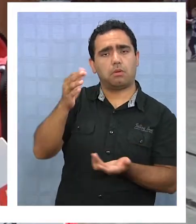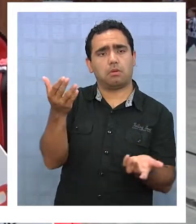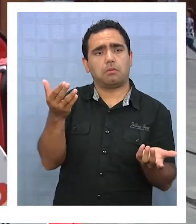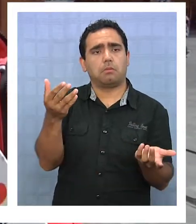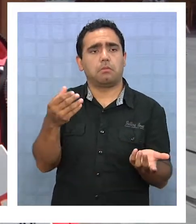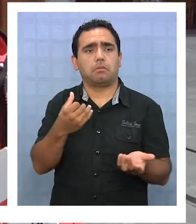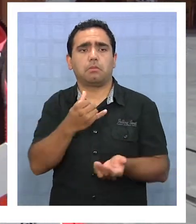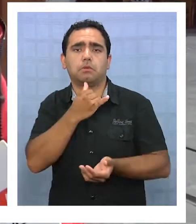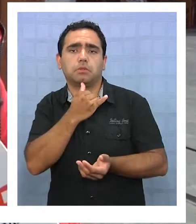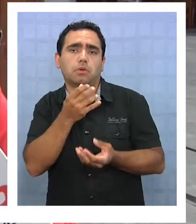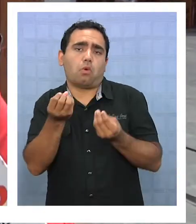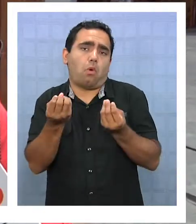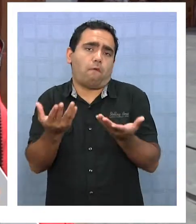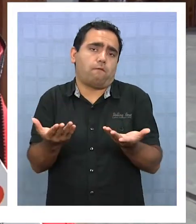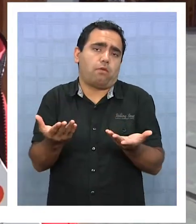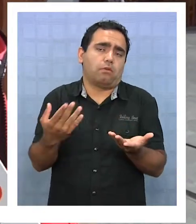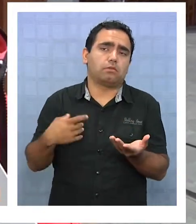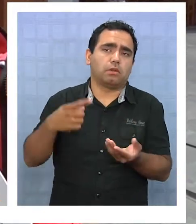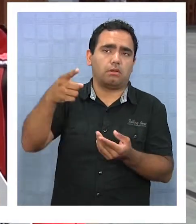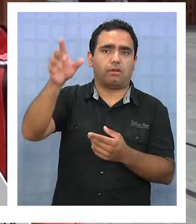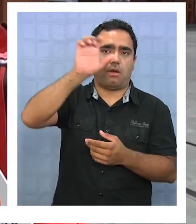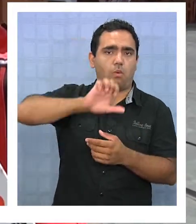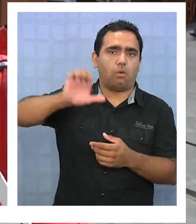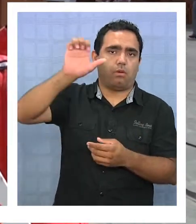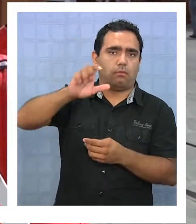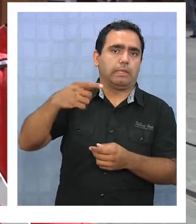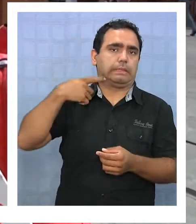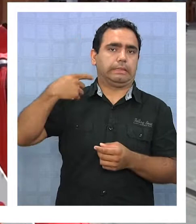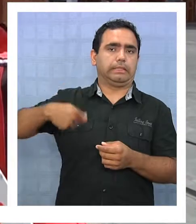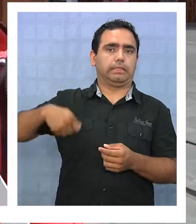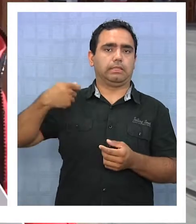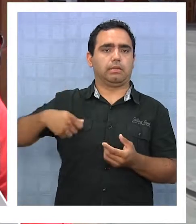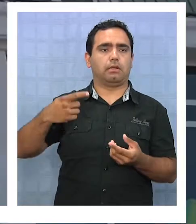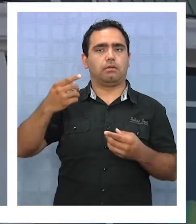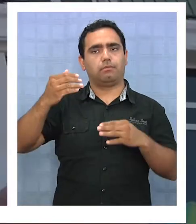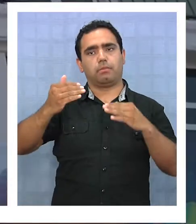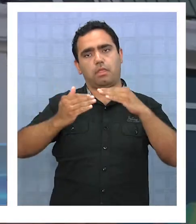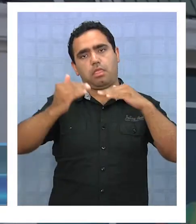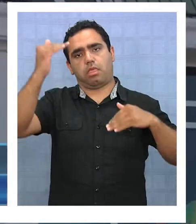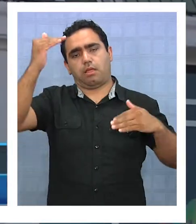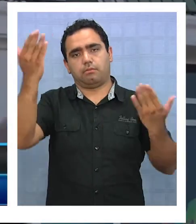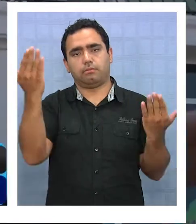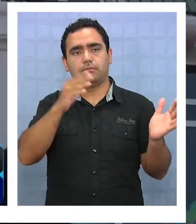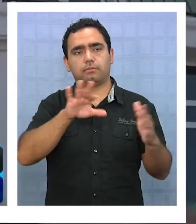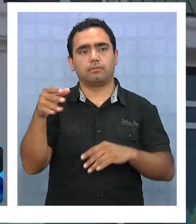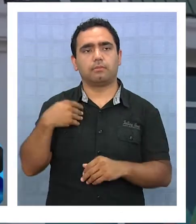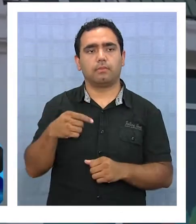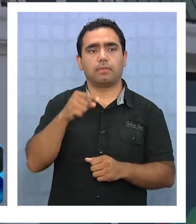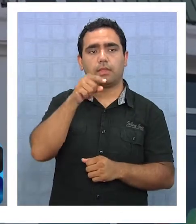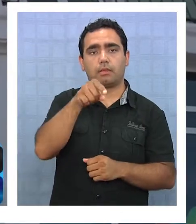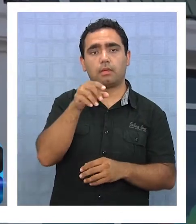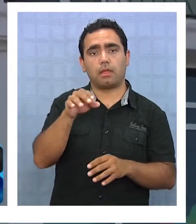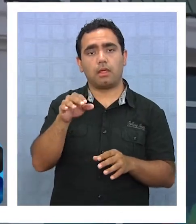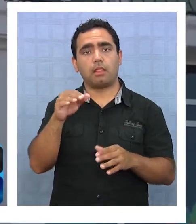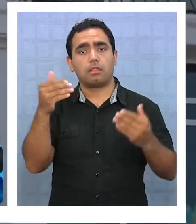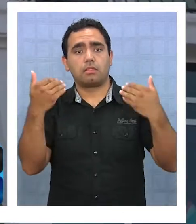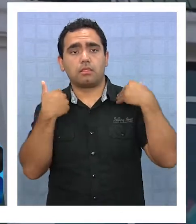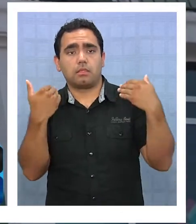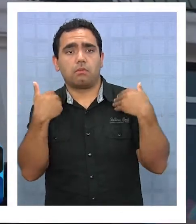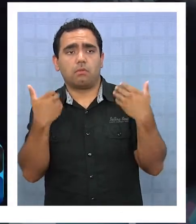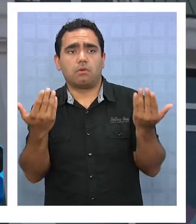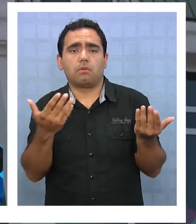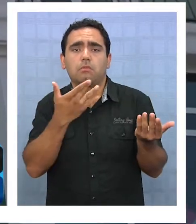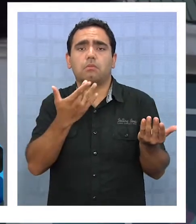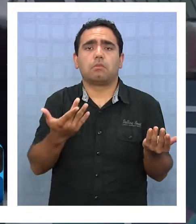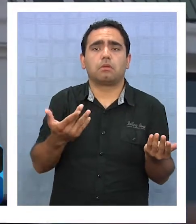mundial, y entonces, claro, en ese aspecto, claro, estamos a años en luz de ellos. No existe, no es deporte olímpico, entonces,